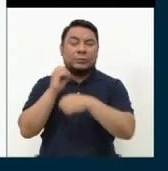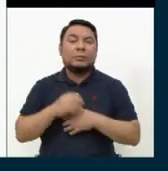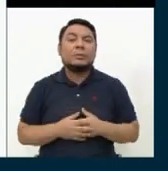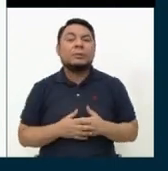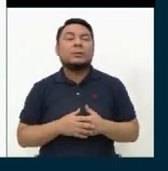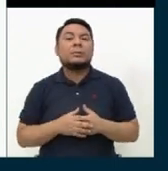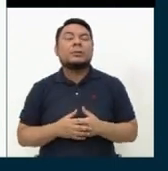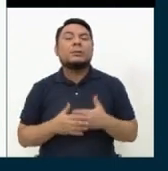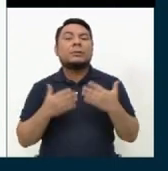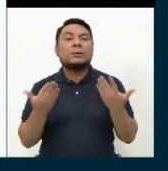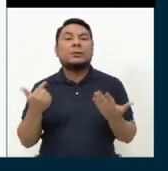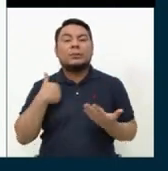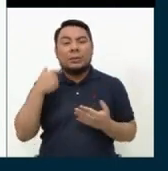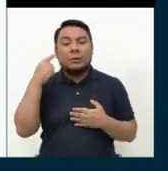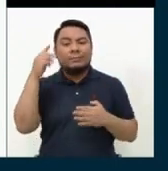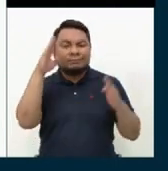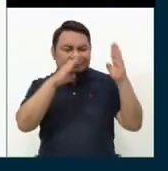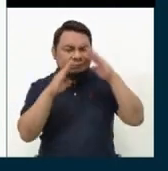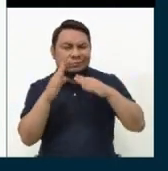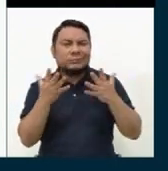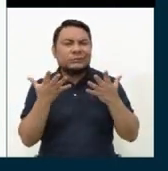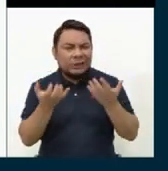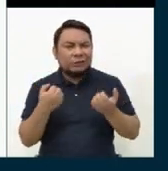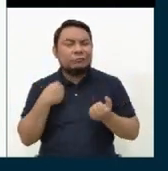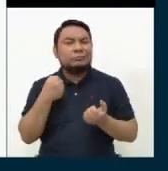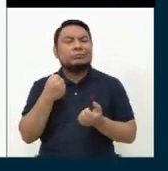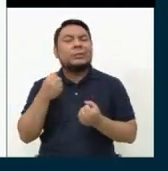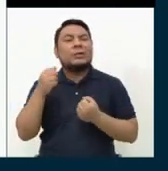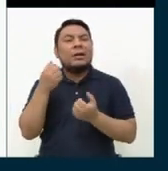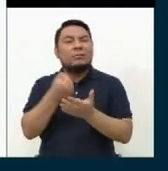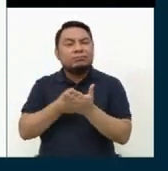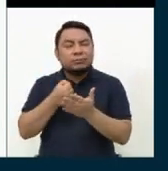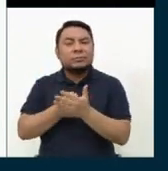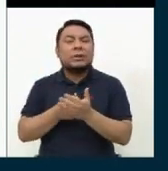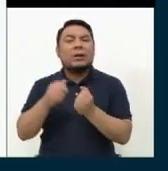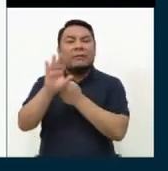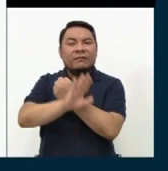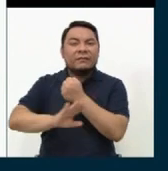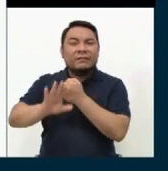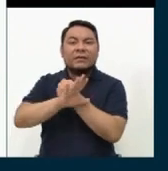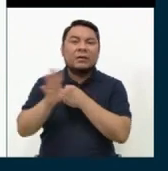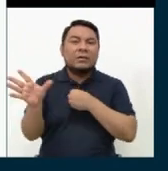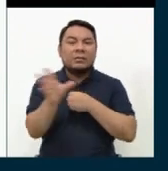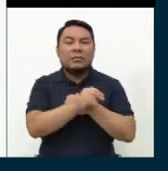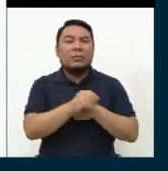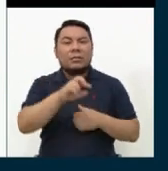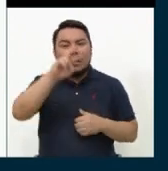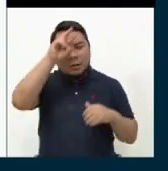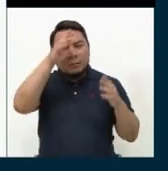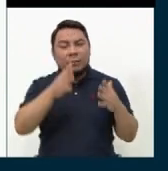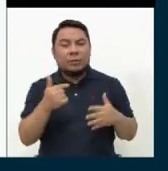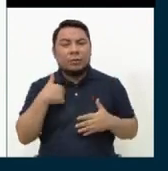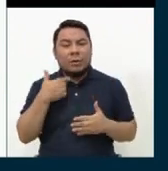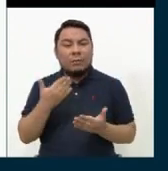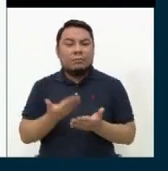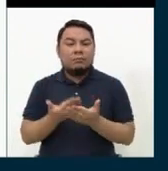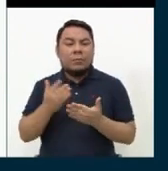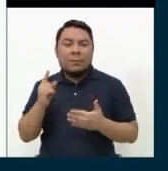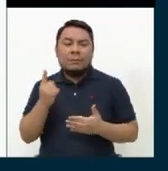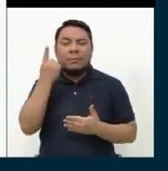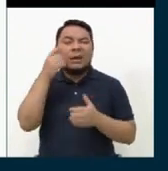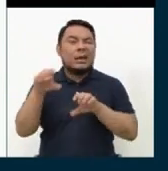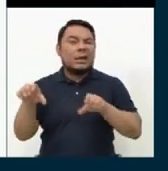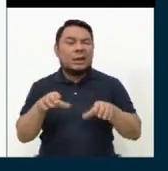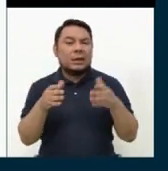Y estoy preocupado por defender y proteger a todos los peruanos y peruanas. Es por eso que mi propuesta bandera tiene que ver